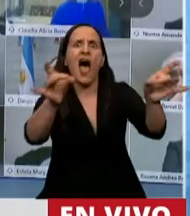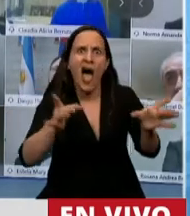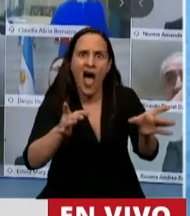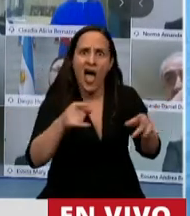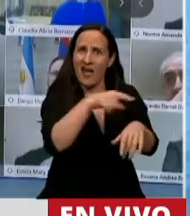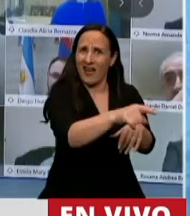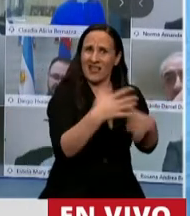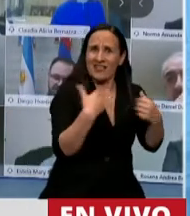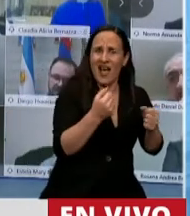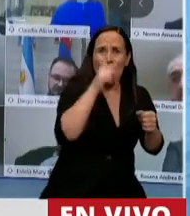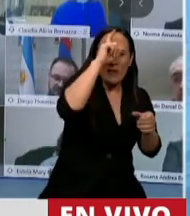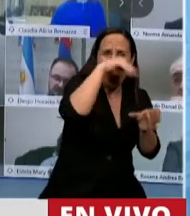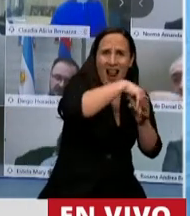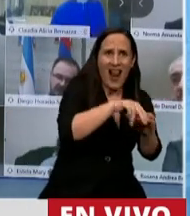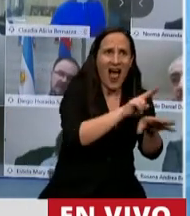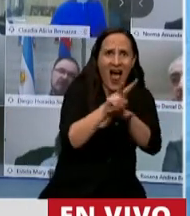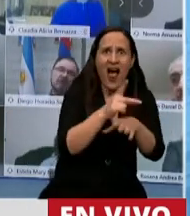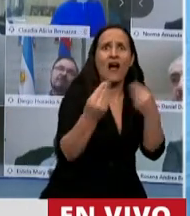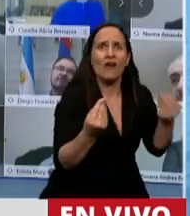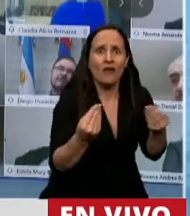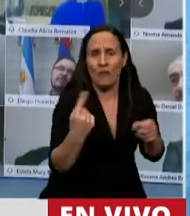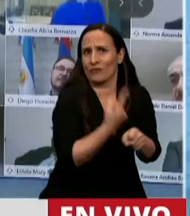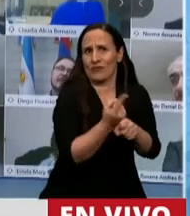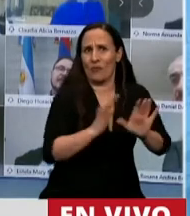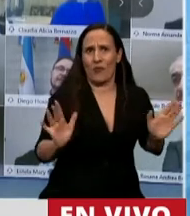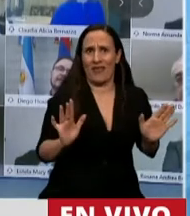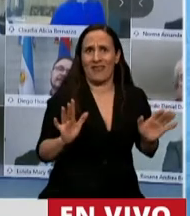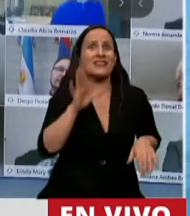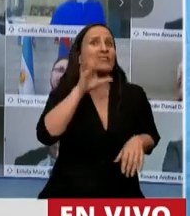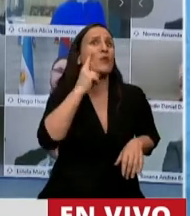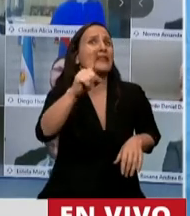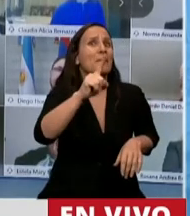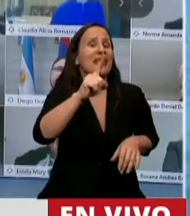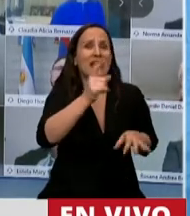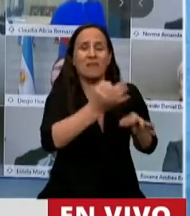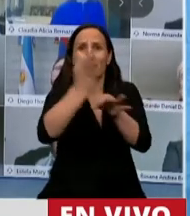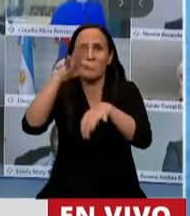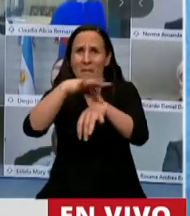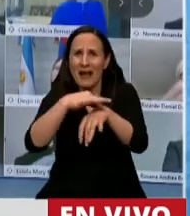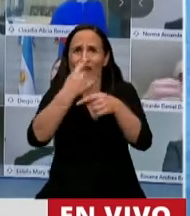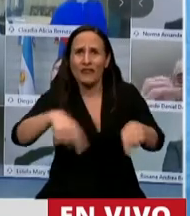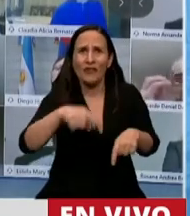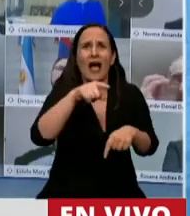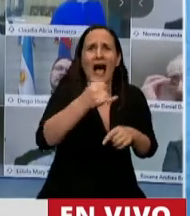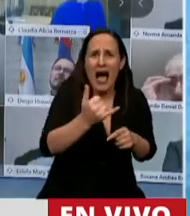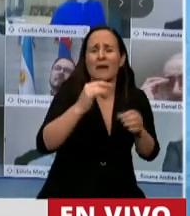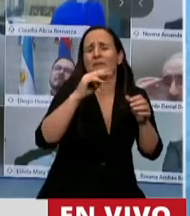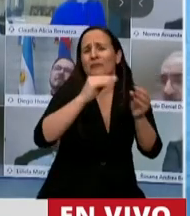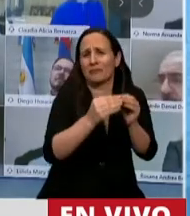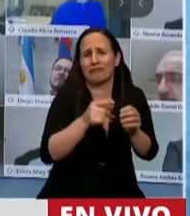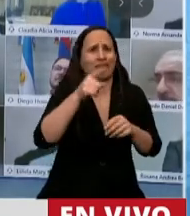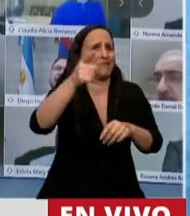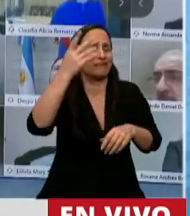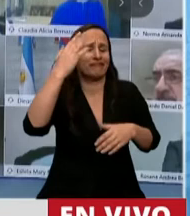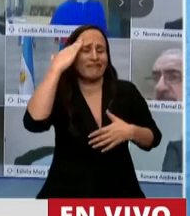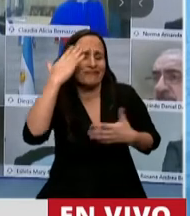respuesta. Porque tenemos a más de los 50.000 profesionales en el país con problemas de salud mental, enfermos,